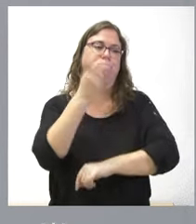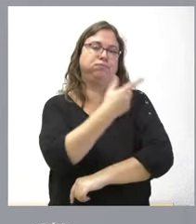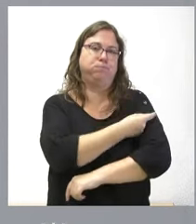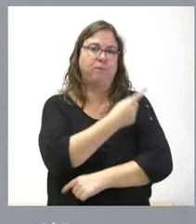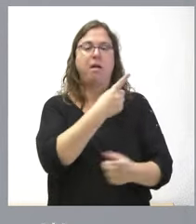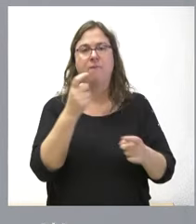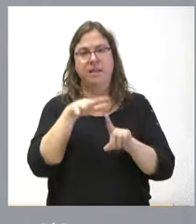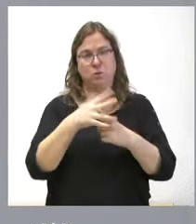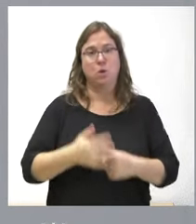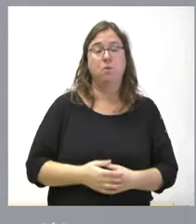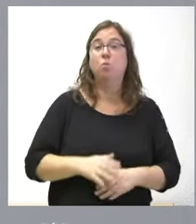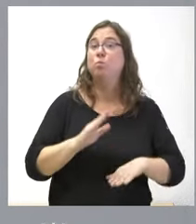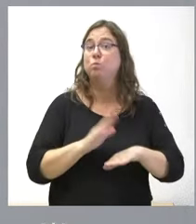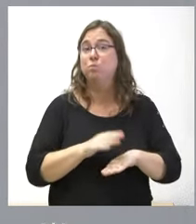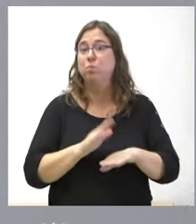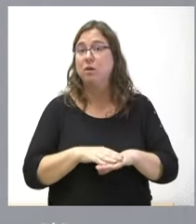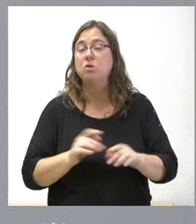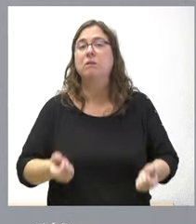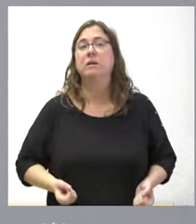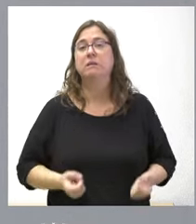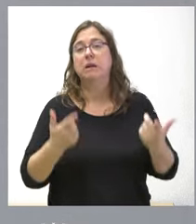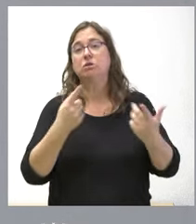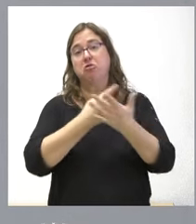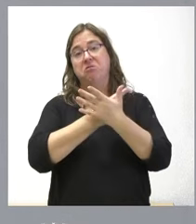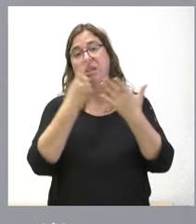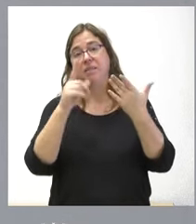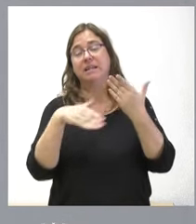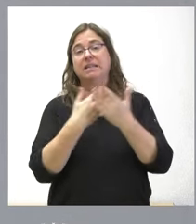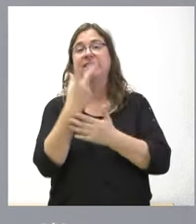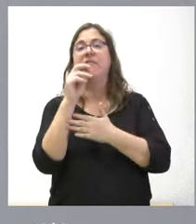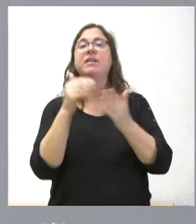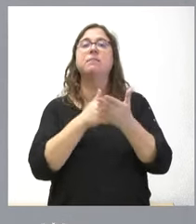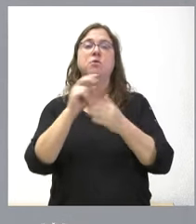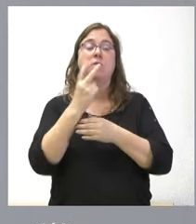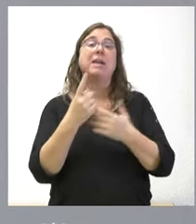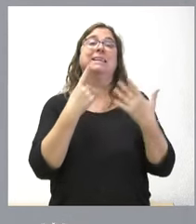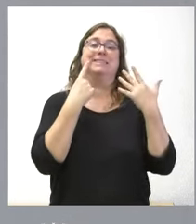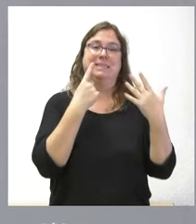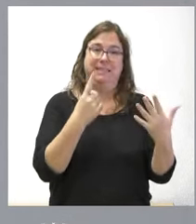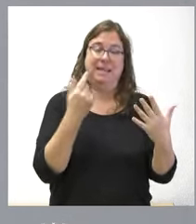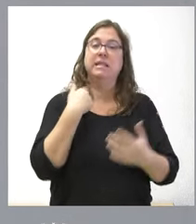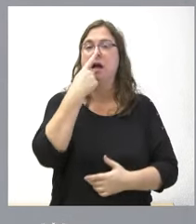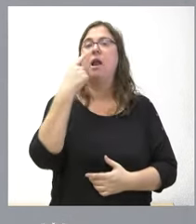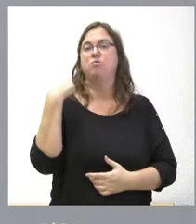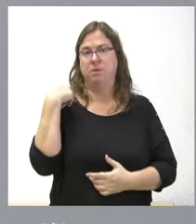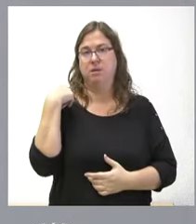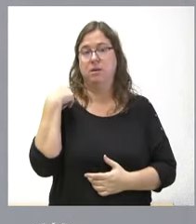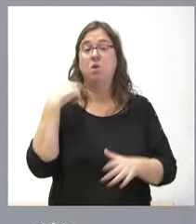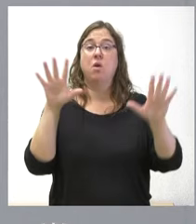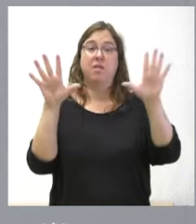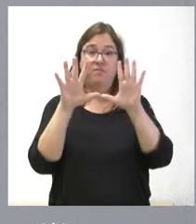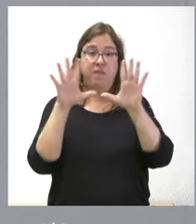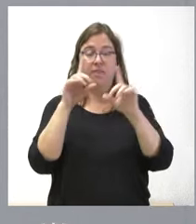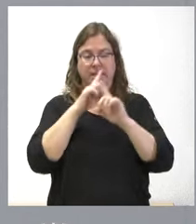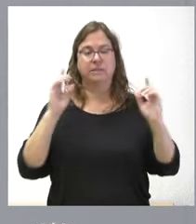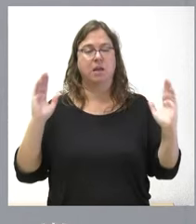circunstancias Por tanto el coste estará entre 16 y 20 millones de euros 6 fueron imputados al año pasado y 10 lo van a ser